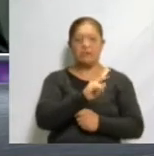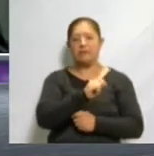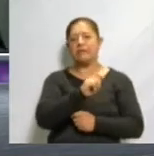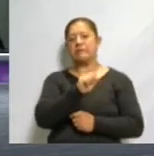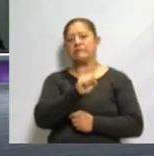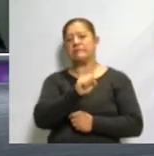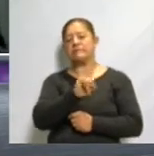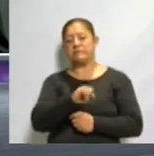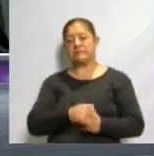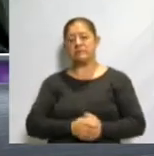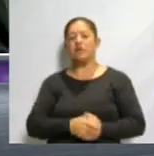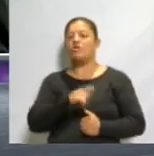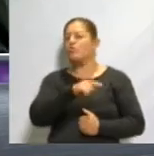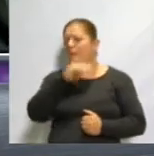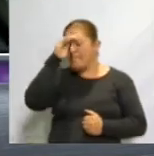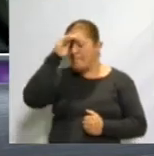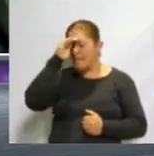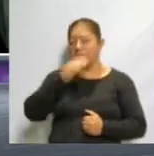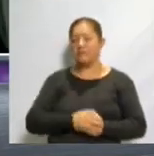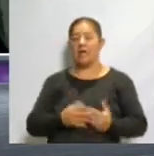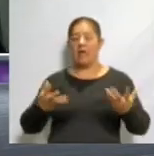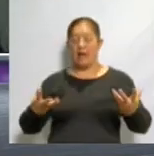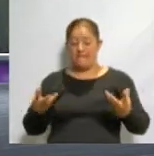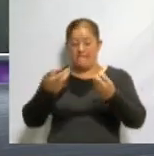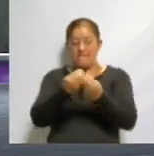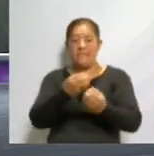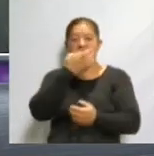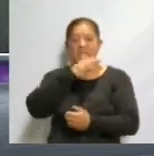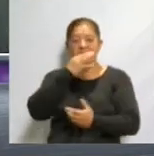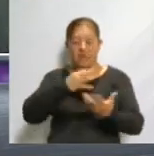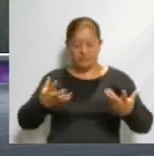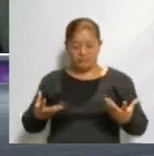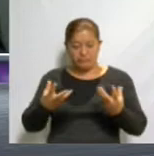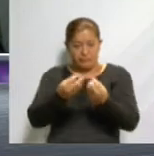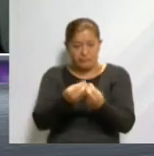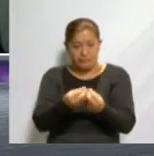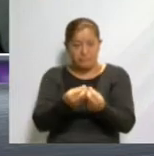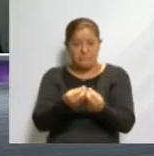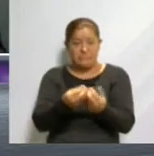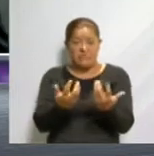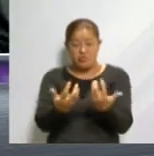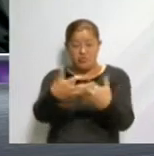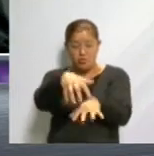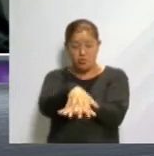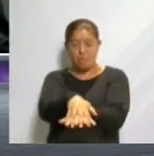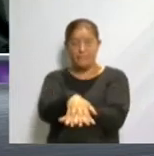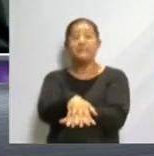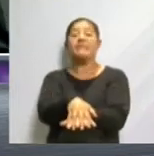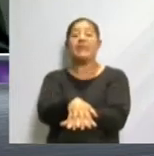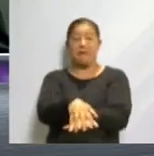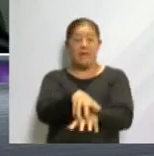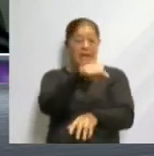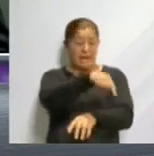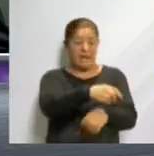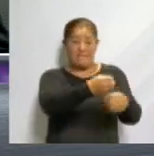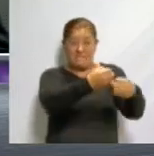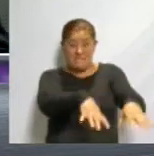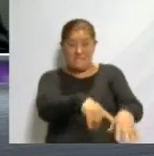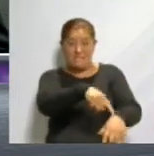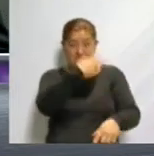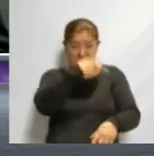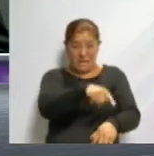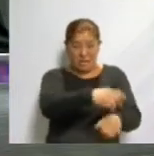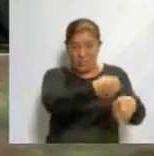fusionar ambas celebraciones es posible que se pueda perder el significado del Día de Muertos?